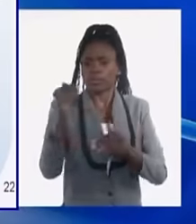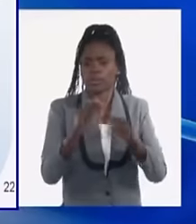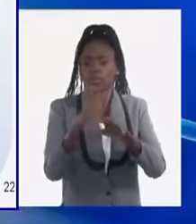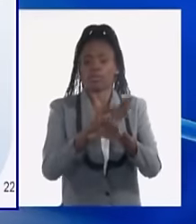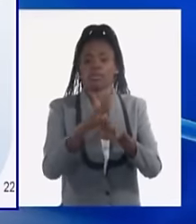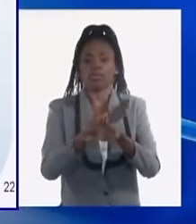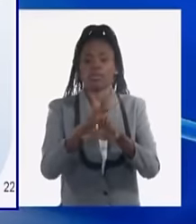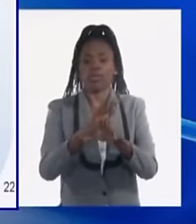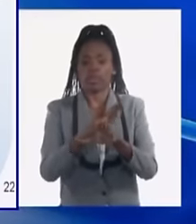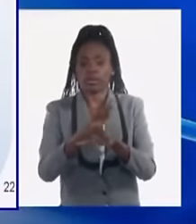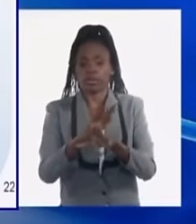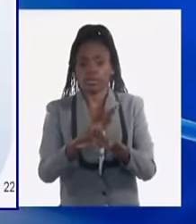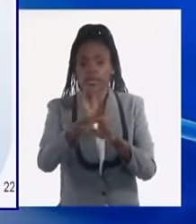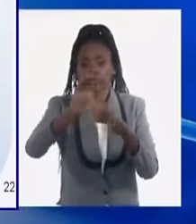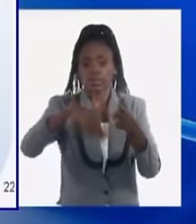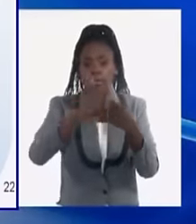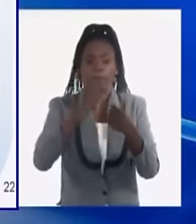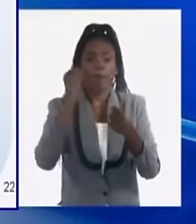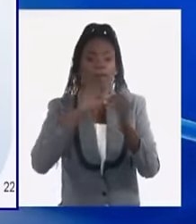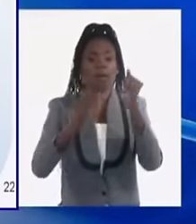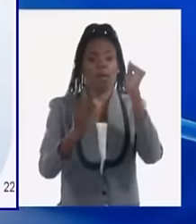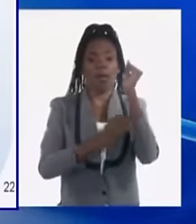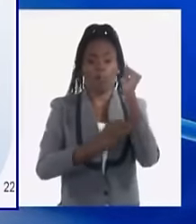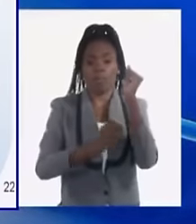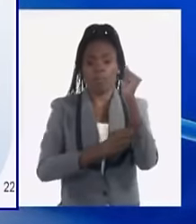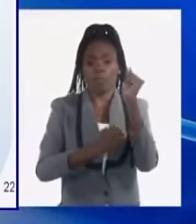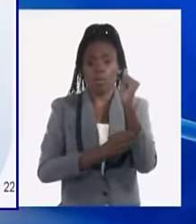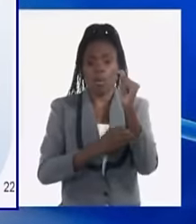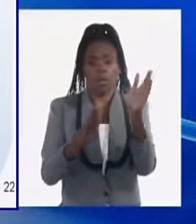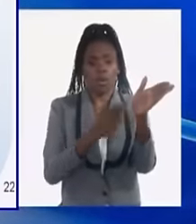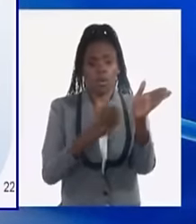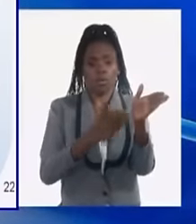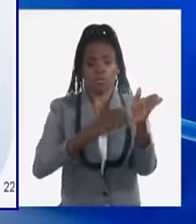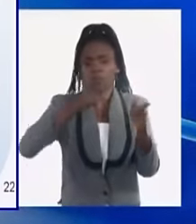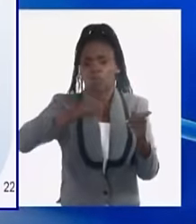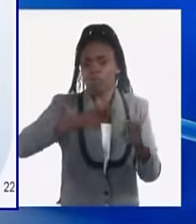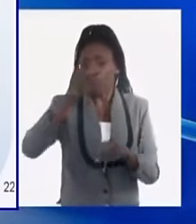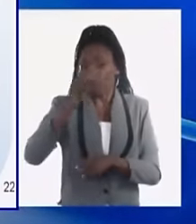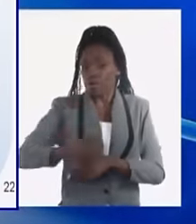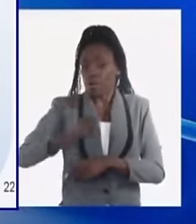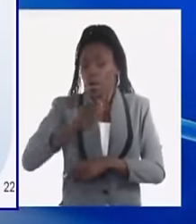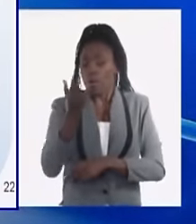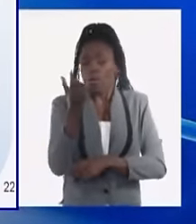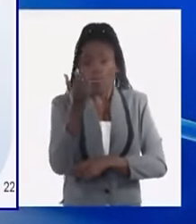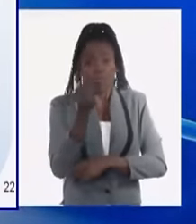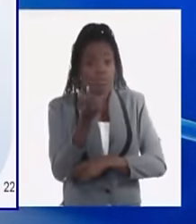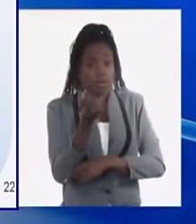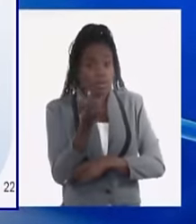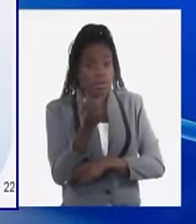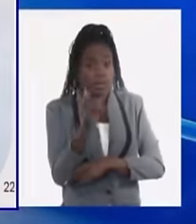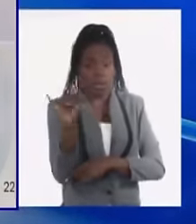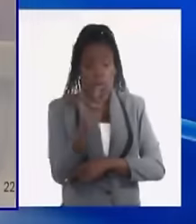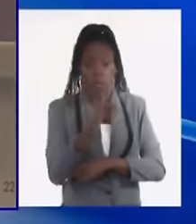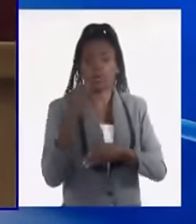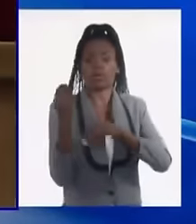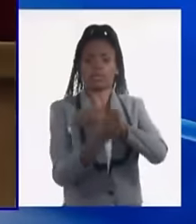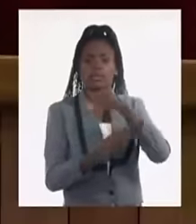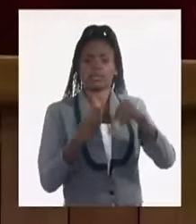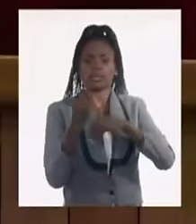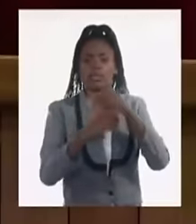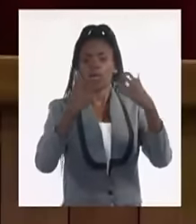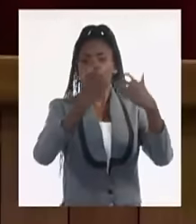diversas instituciones para fortalecer la disciplina fiscal, financiera y la transformación